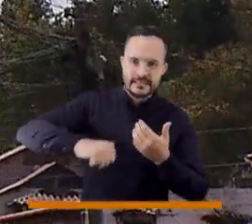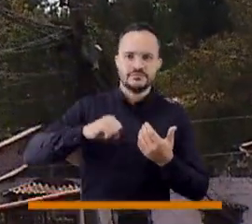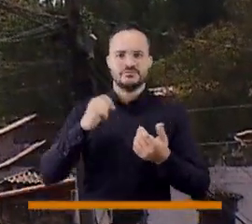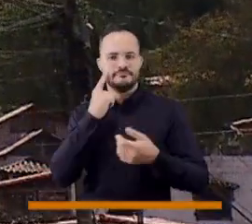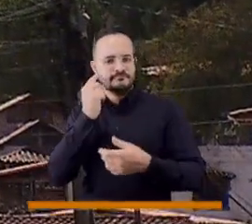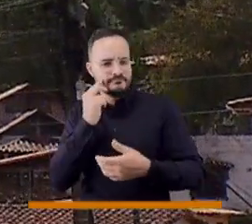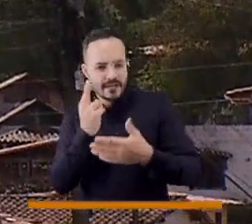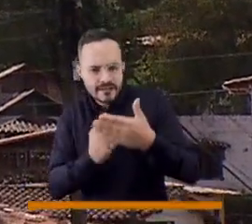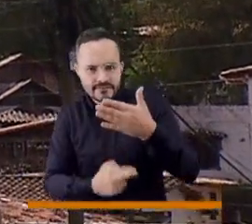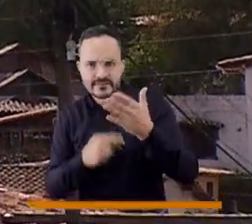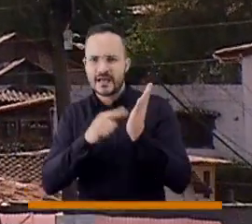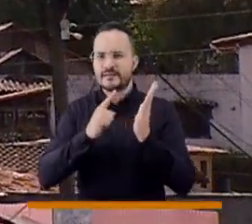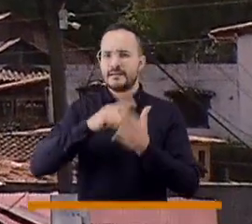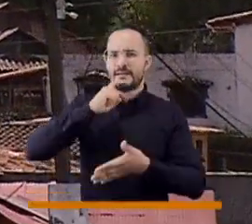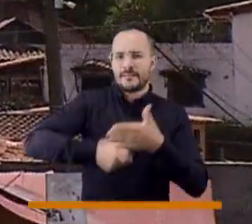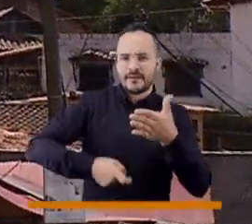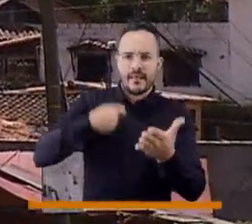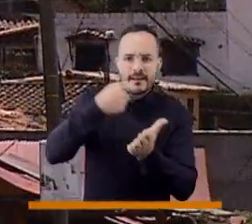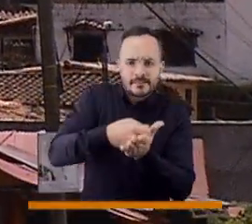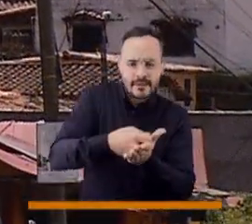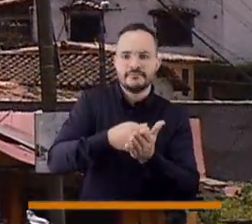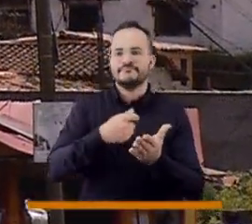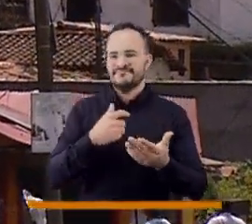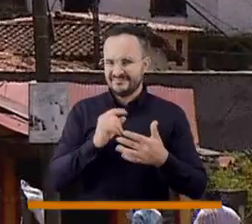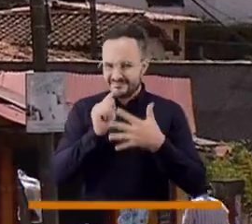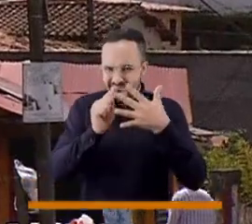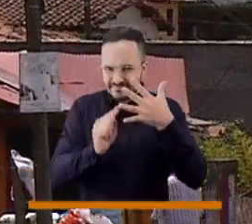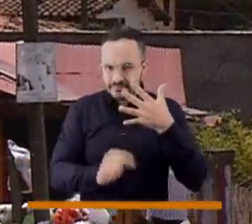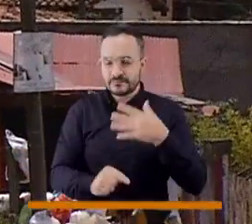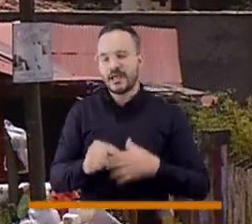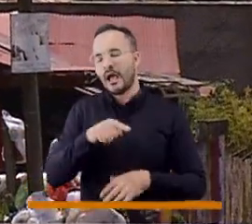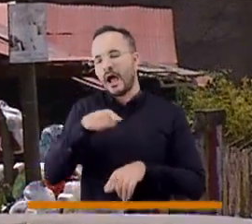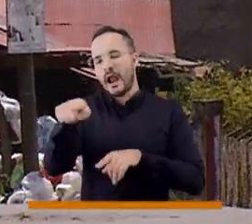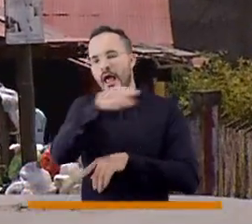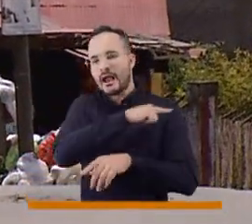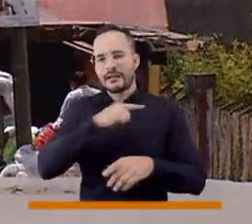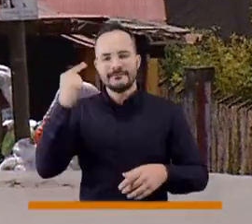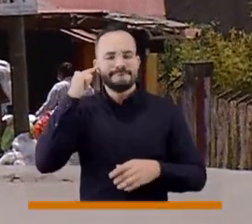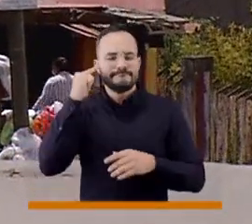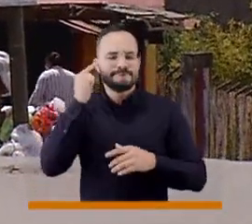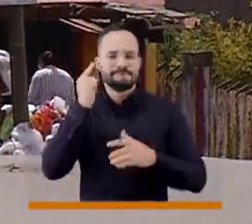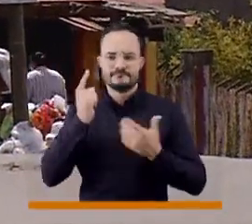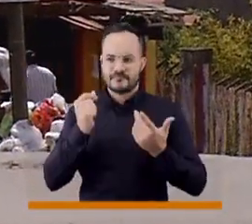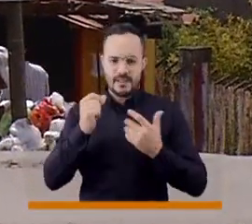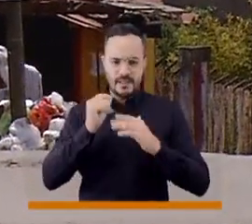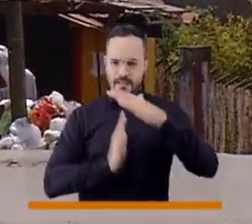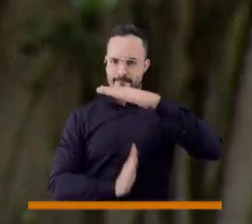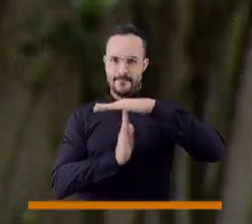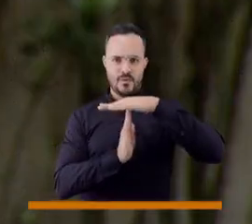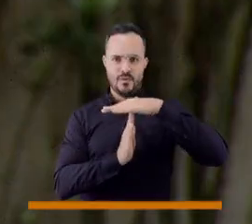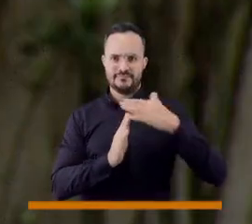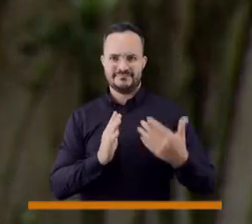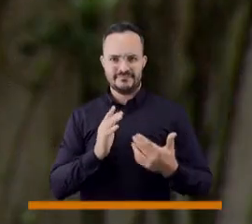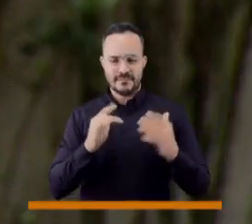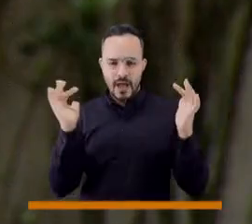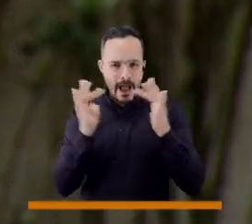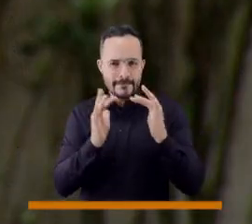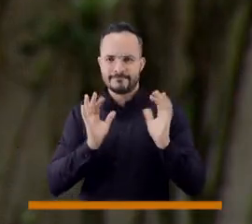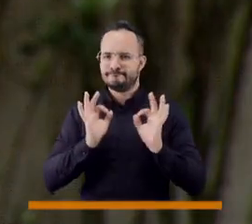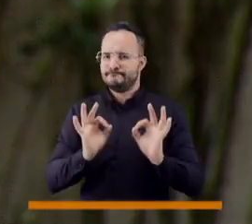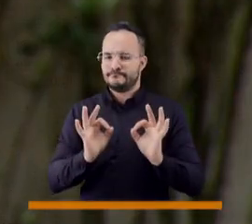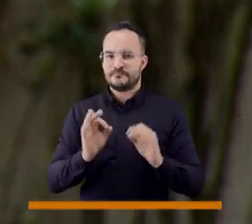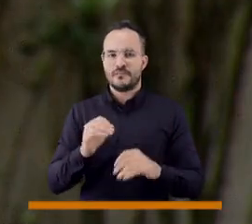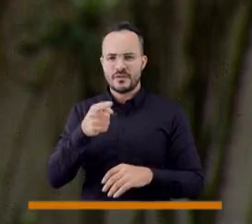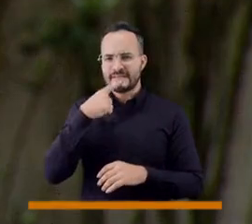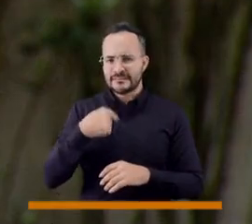a acceder a la revisión del costo del impuesto predial, si considera que los topes del incremento no son los adecuados, tienen